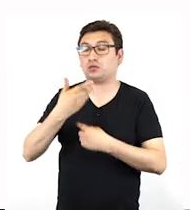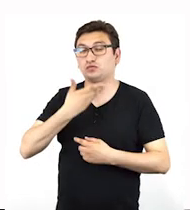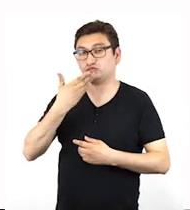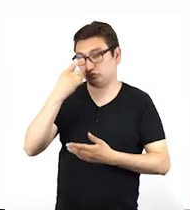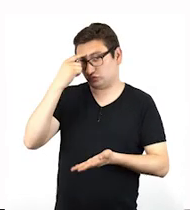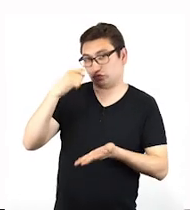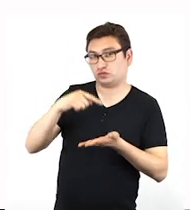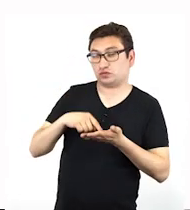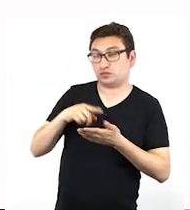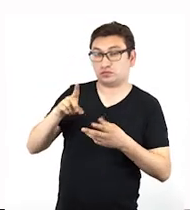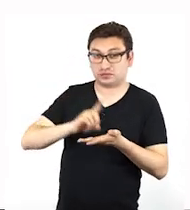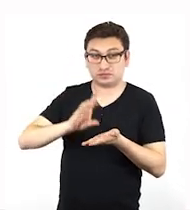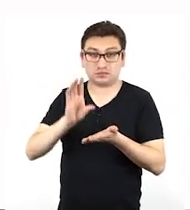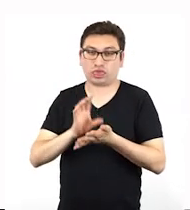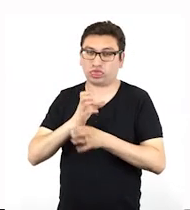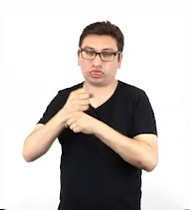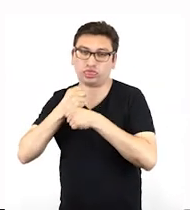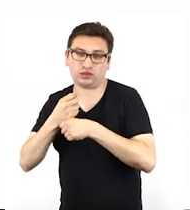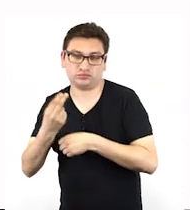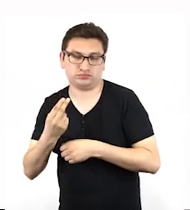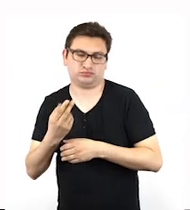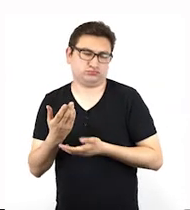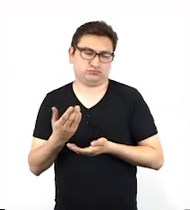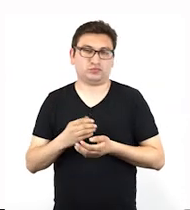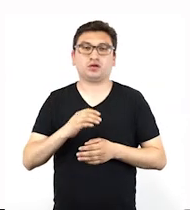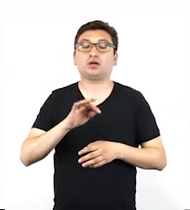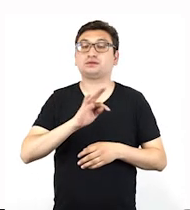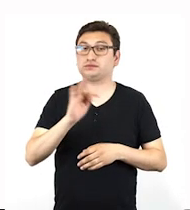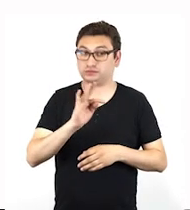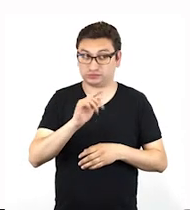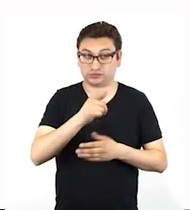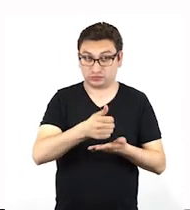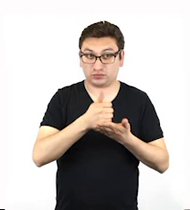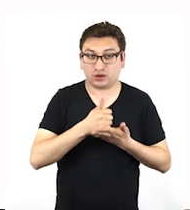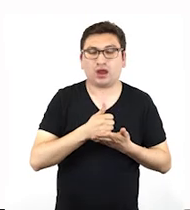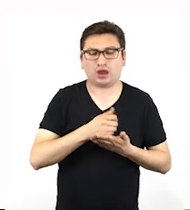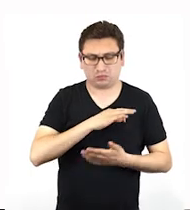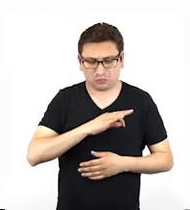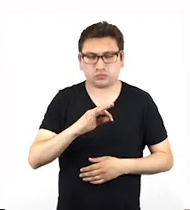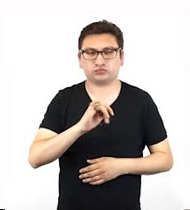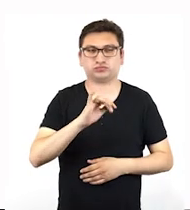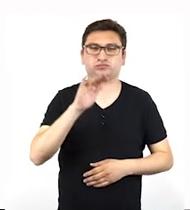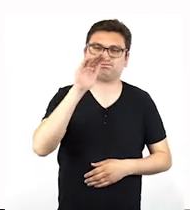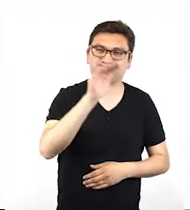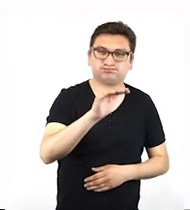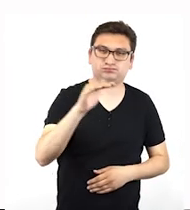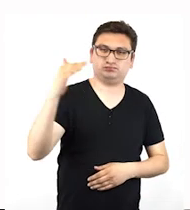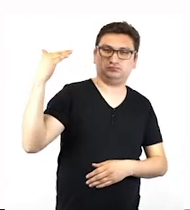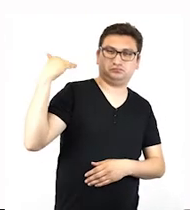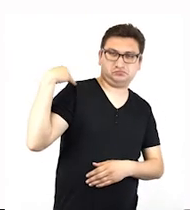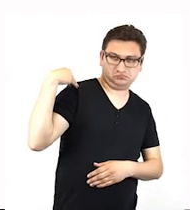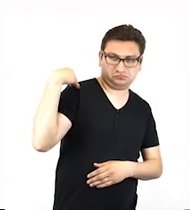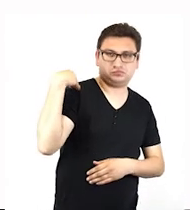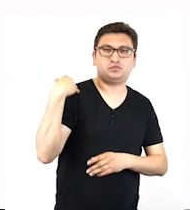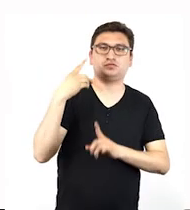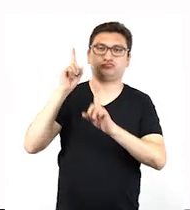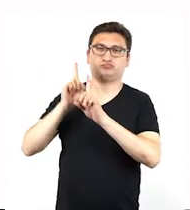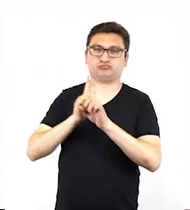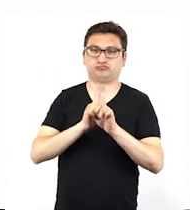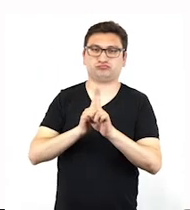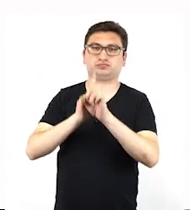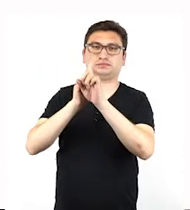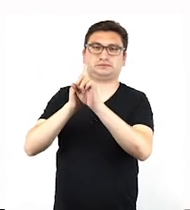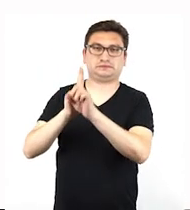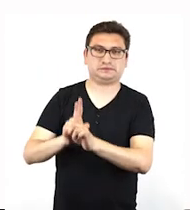discapacidad con la dependencia. En caso de que requiera tu ayuda, permíteme tomarte del hombro y camina ligeramente adelante de mí.